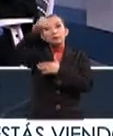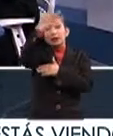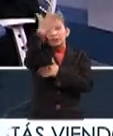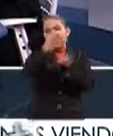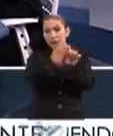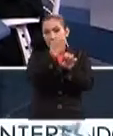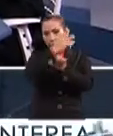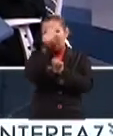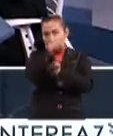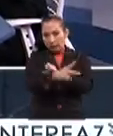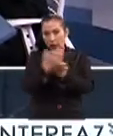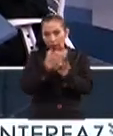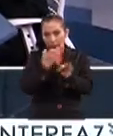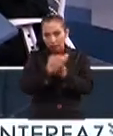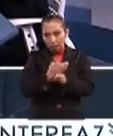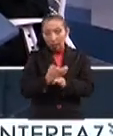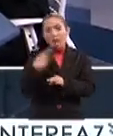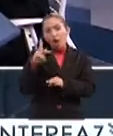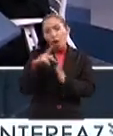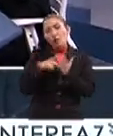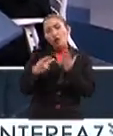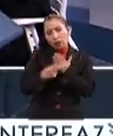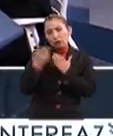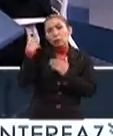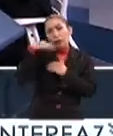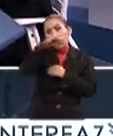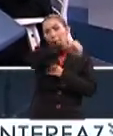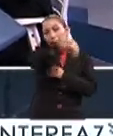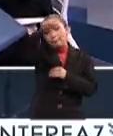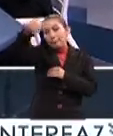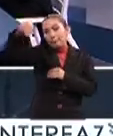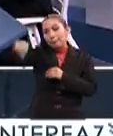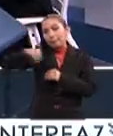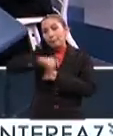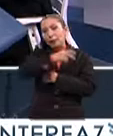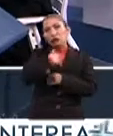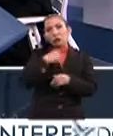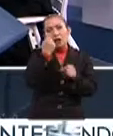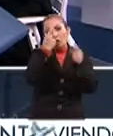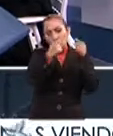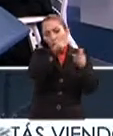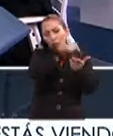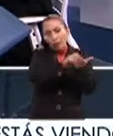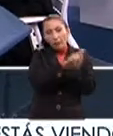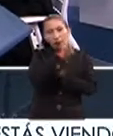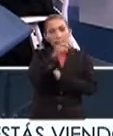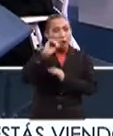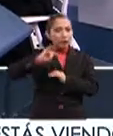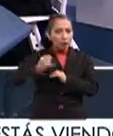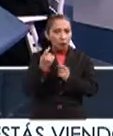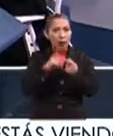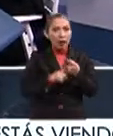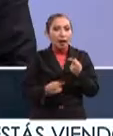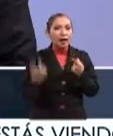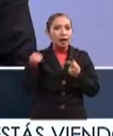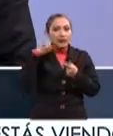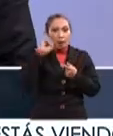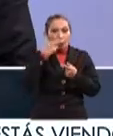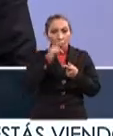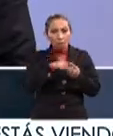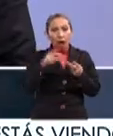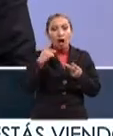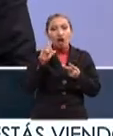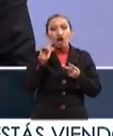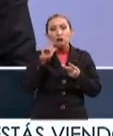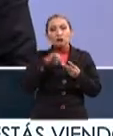10 estados de la República actualmente, aunque es un proyecto itinerante. Venimos trabajando en algunos lugares, como lo es Tijuana, Chihuahua,